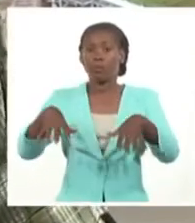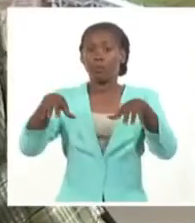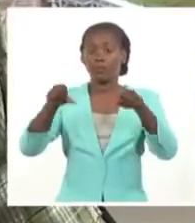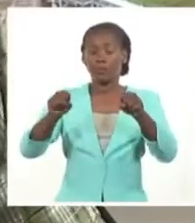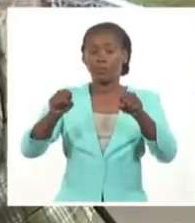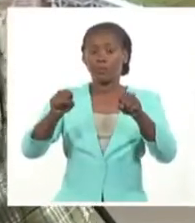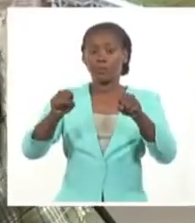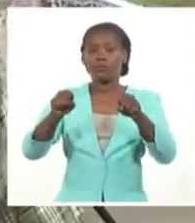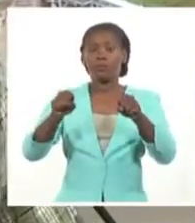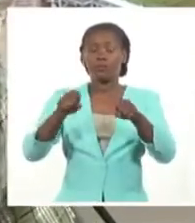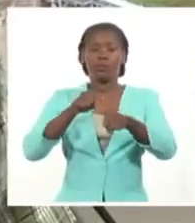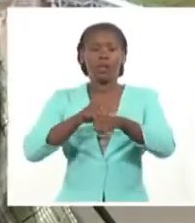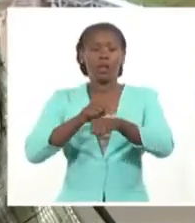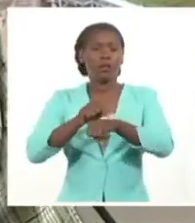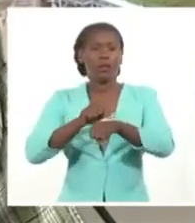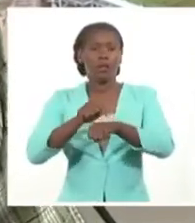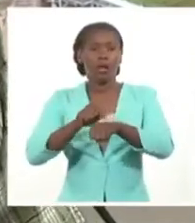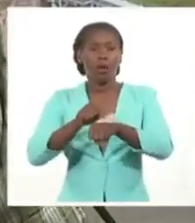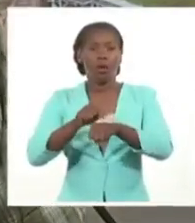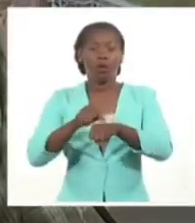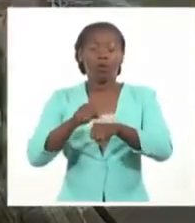en la hora de la máxima demanda del sistema.